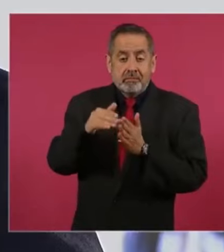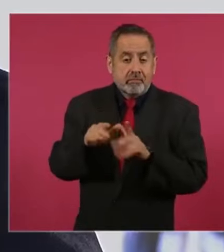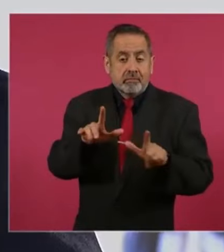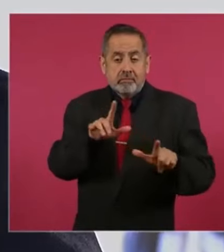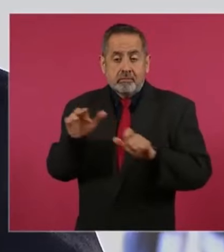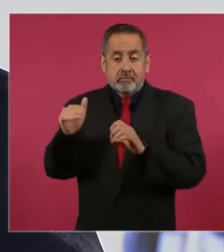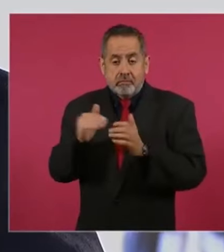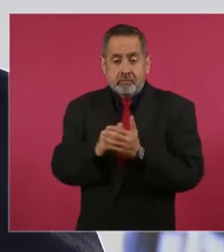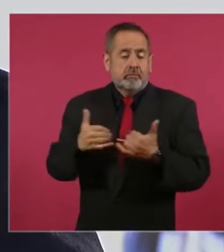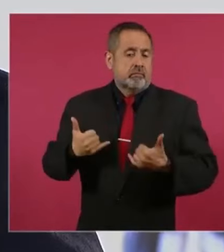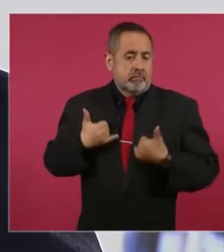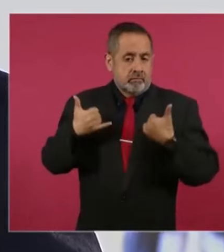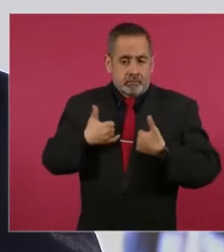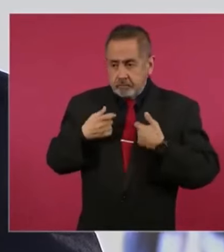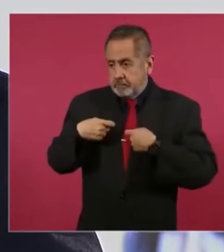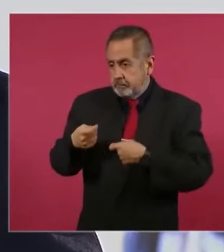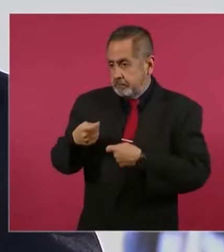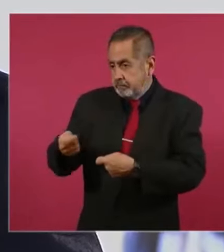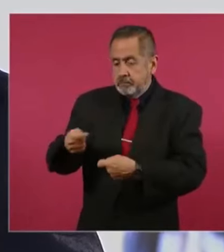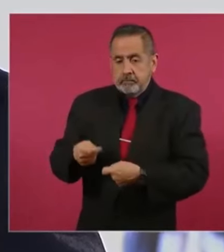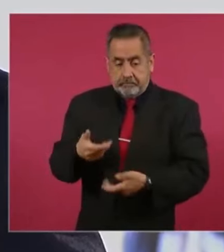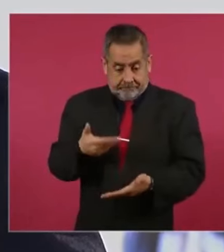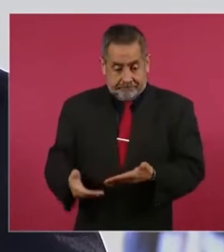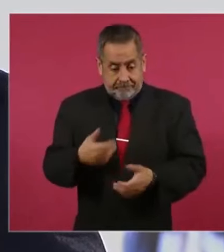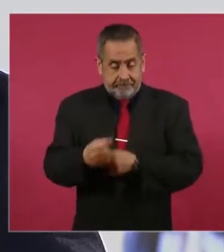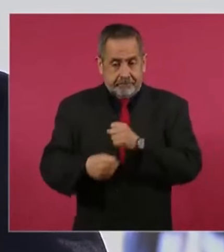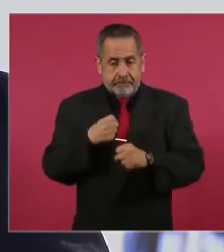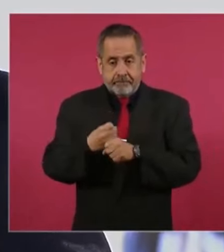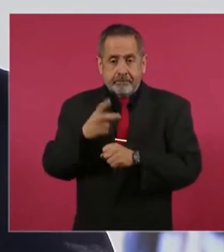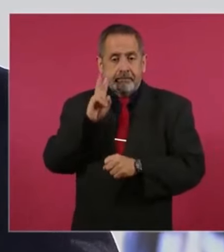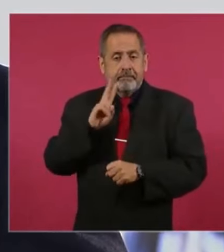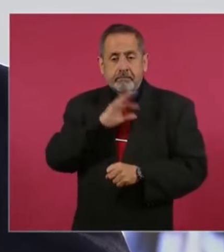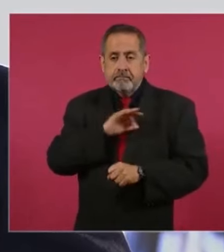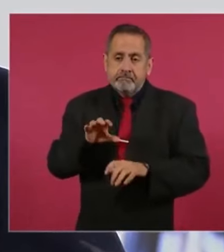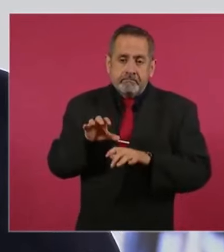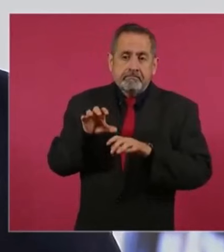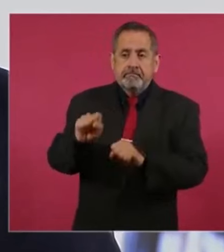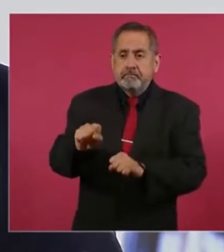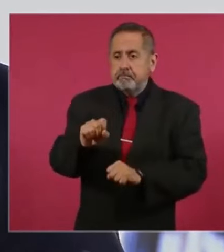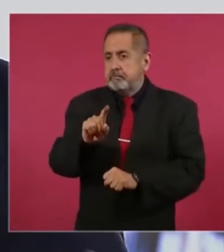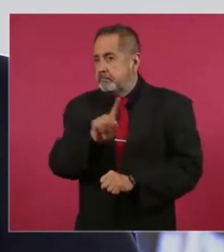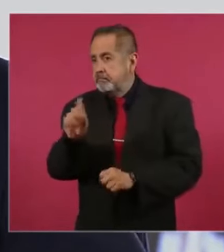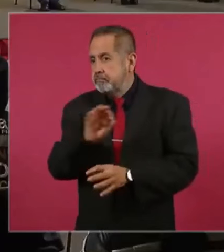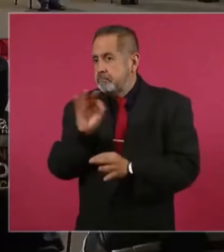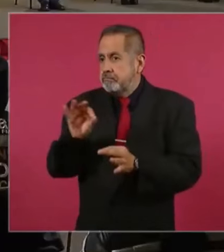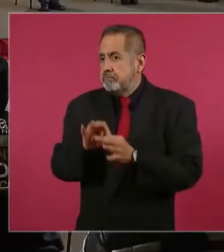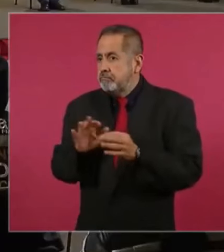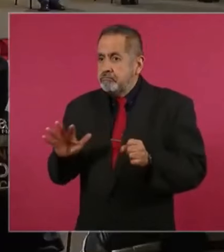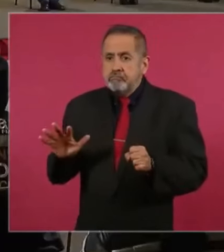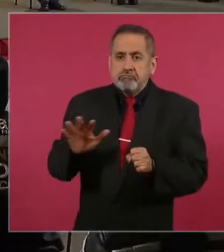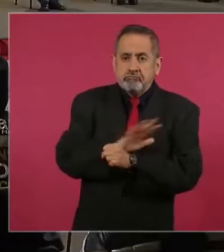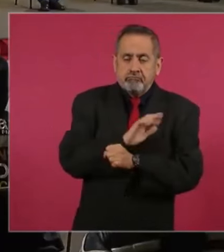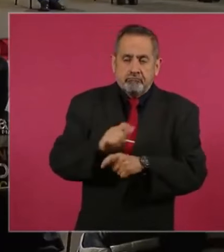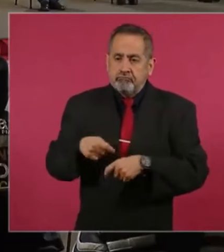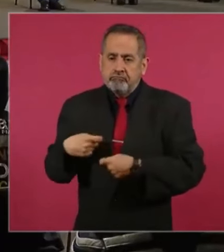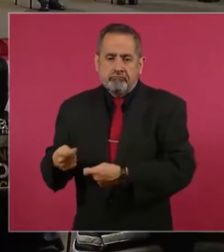jóvenes y este año 2024 buscaremos lograr el 100 por ciento de la cobertura. Muchas gracias.